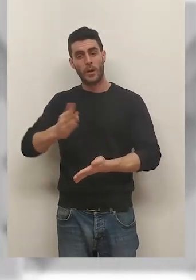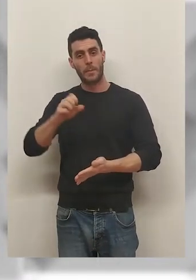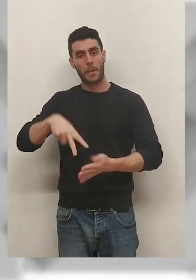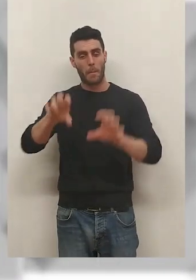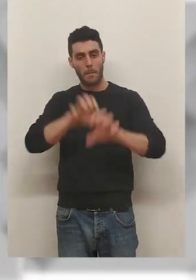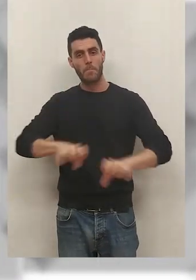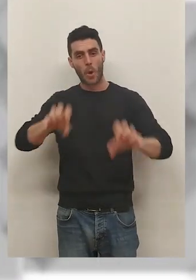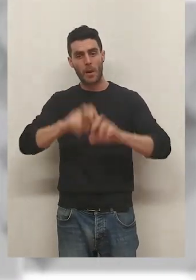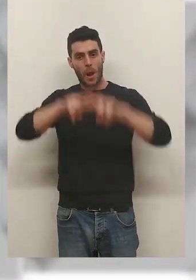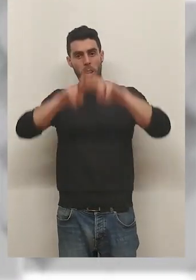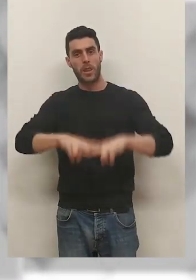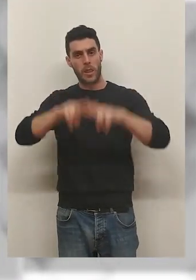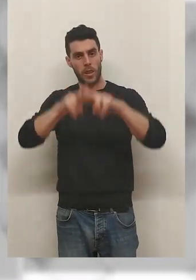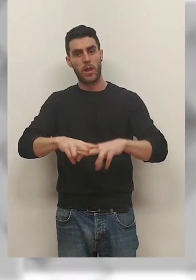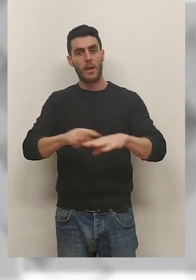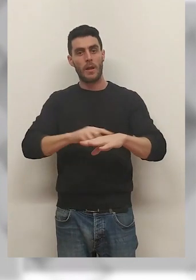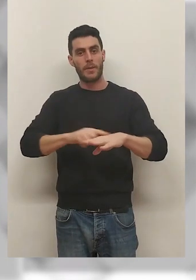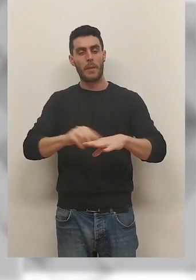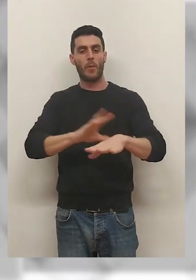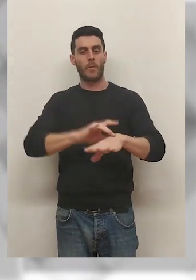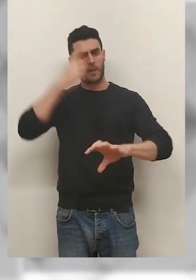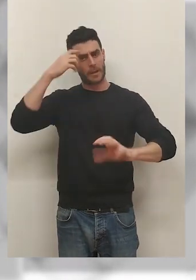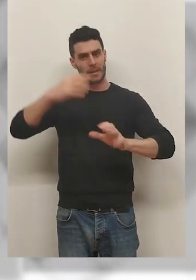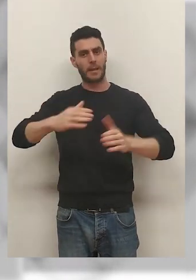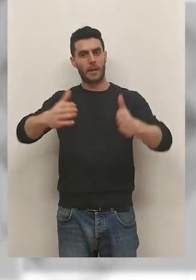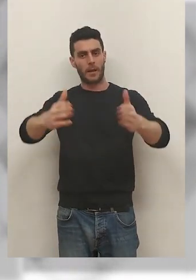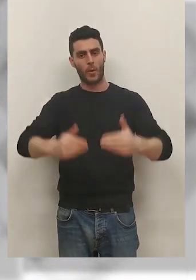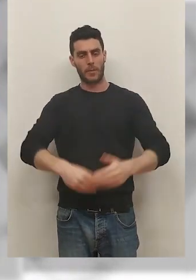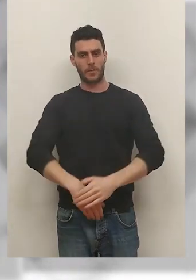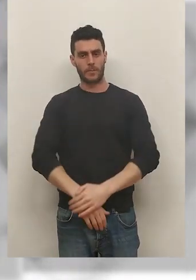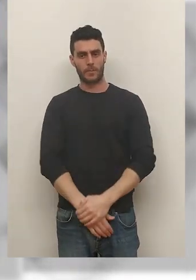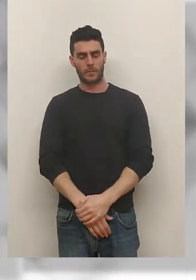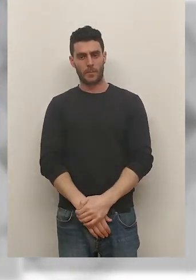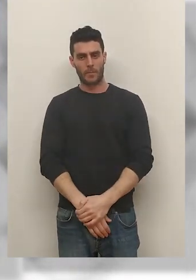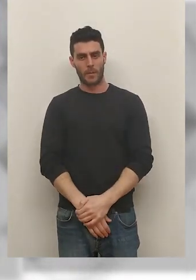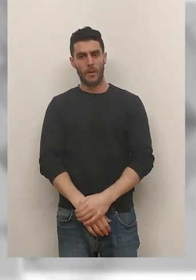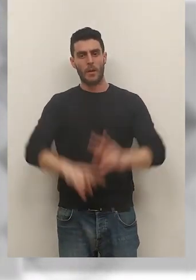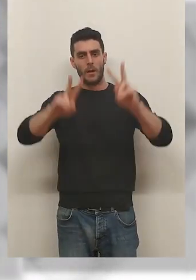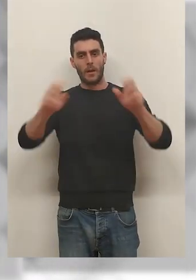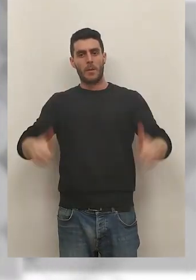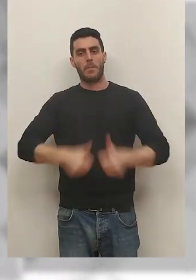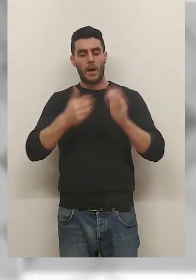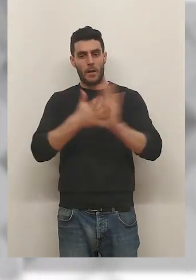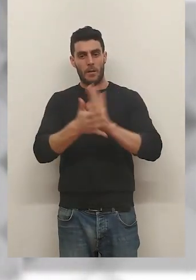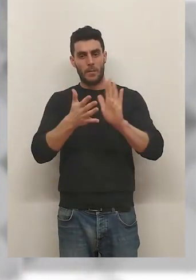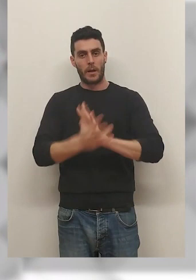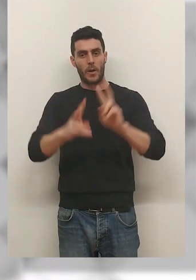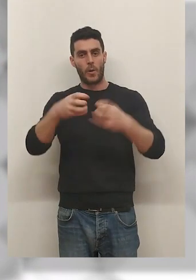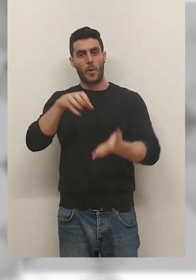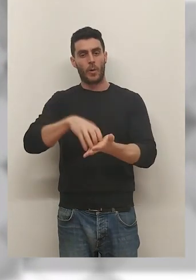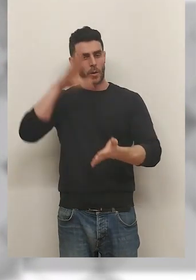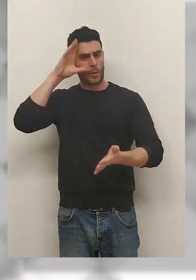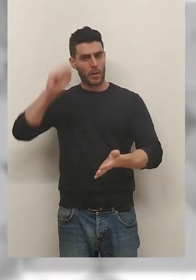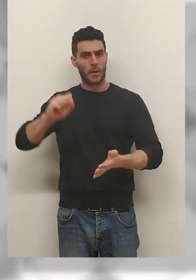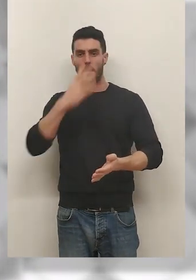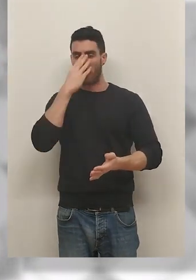inmobiliaria, no presentaba ningún tipo de patología psiquiátrica. Más asuntos. Les contamos que el nuevo cuartel de la